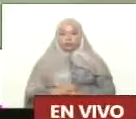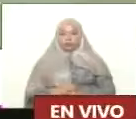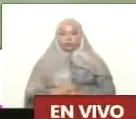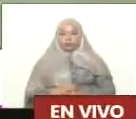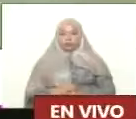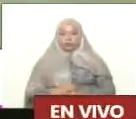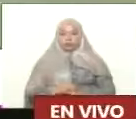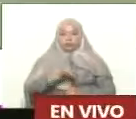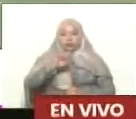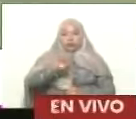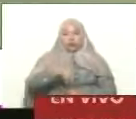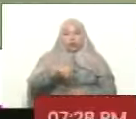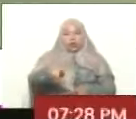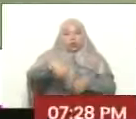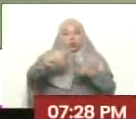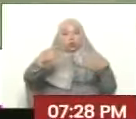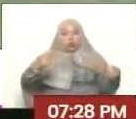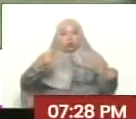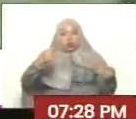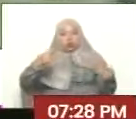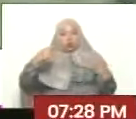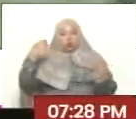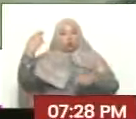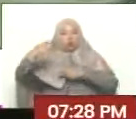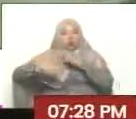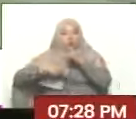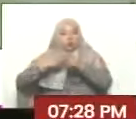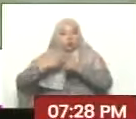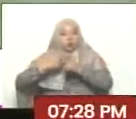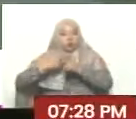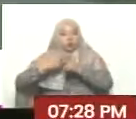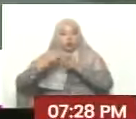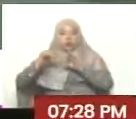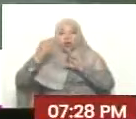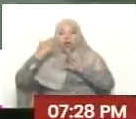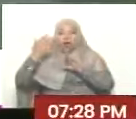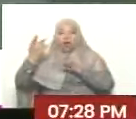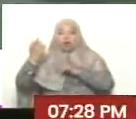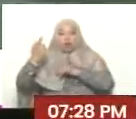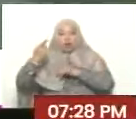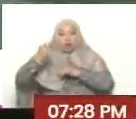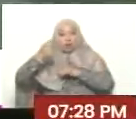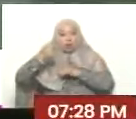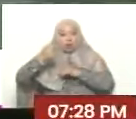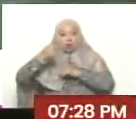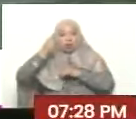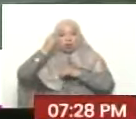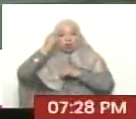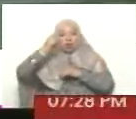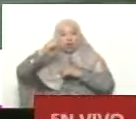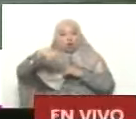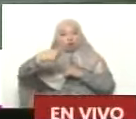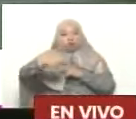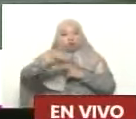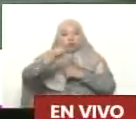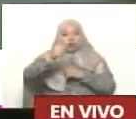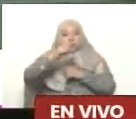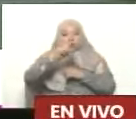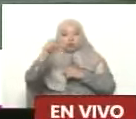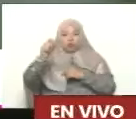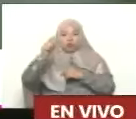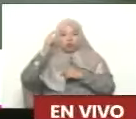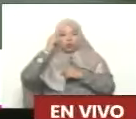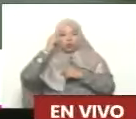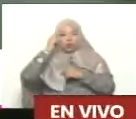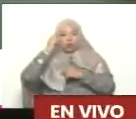El Universal, nos acercamos a las elecciones presidenciales, faltan poco más de 100 días y comienzan a